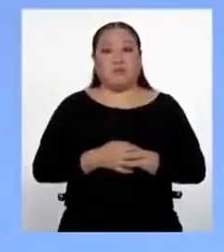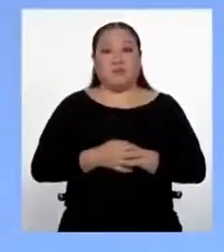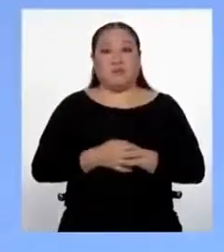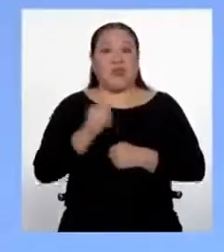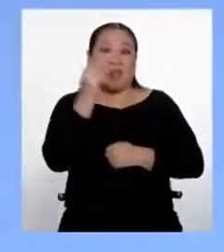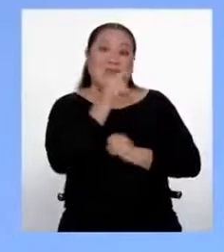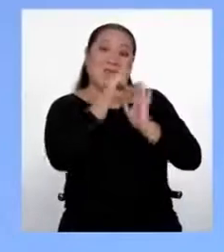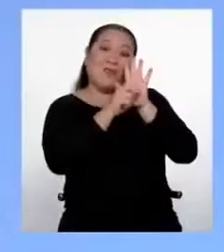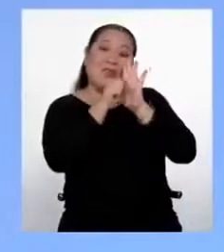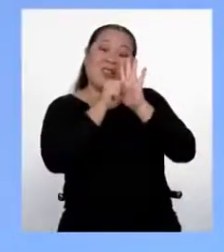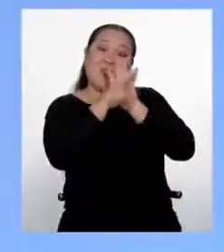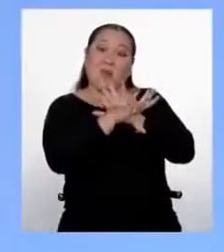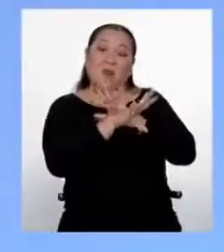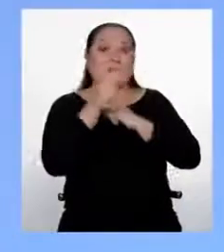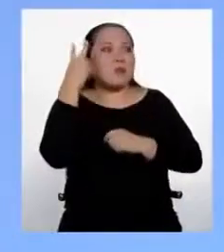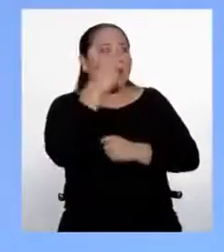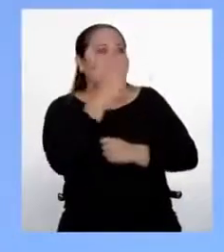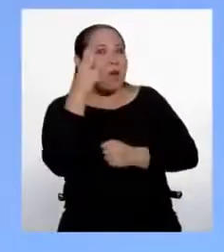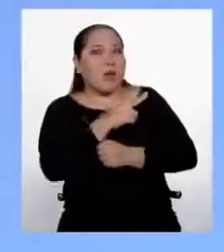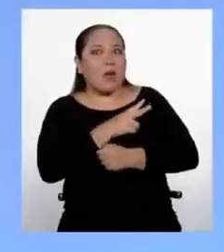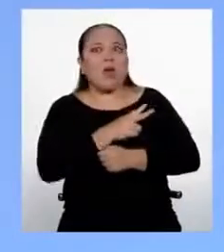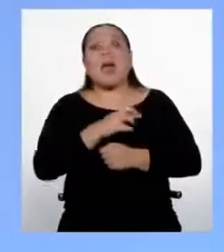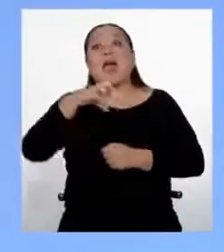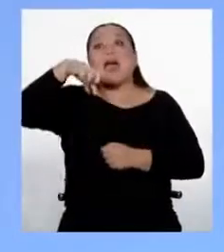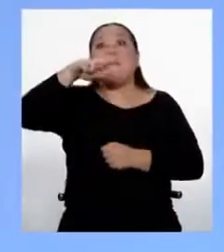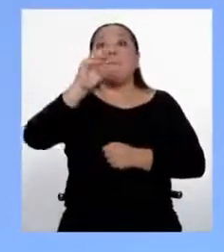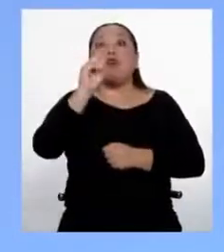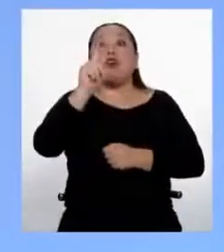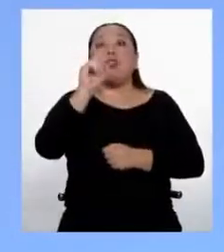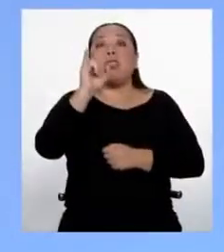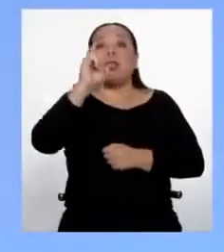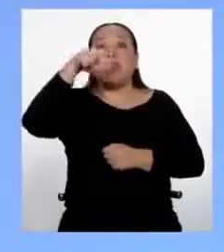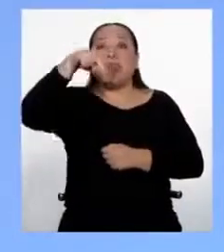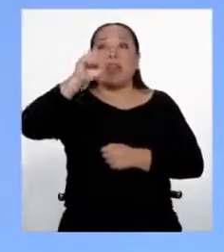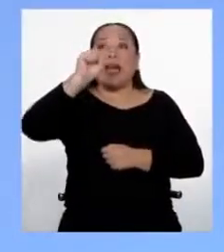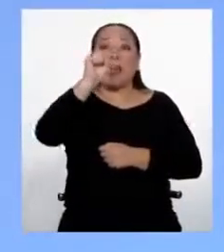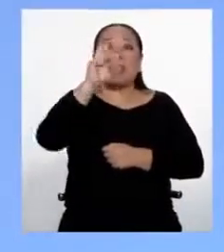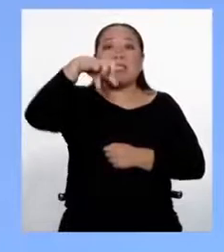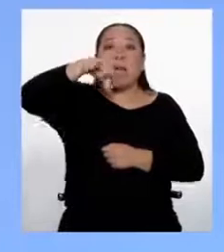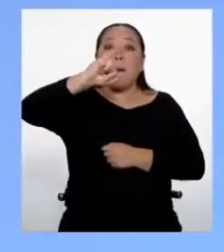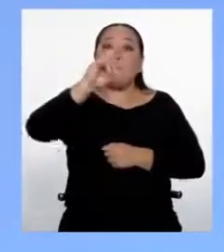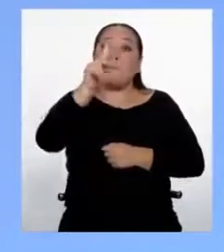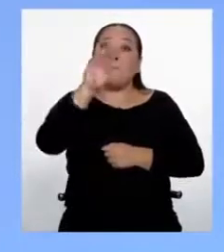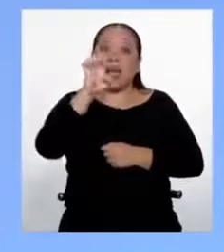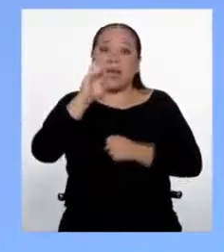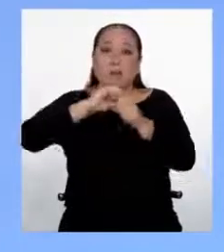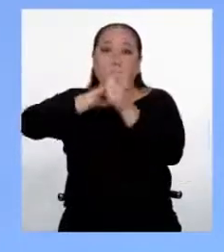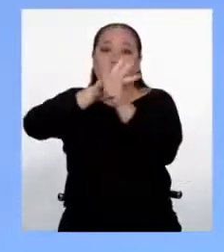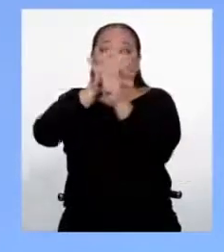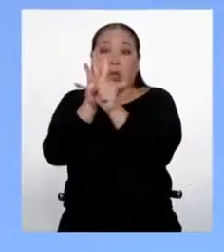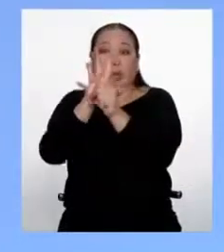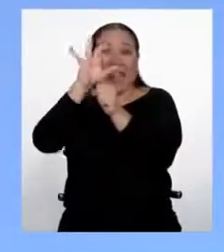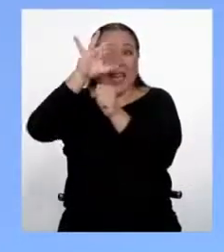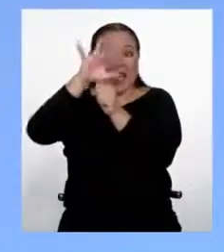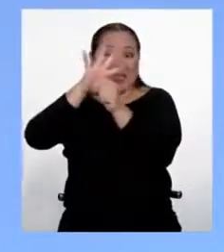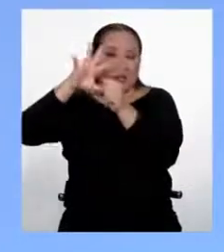acabamos de ver, se observa que la proteína Spike del virus se comporta como una llave que encaja en la cerradura. Esto